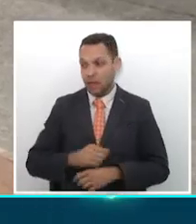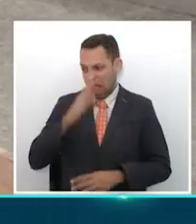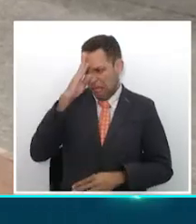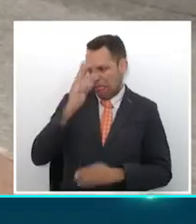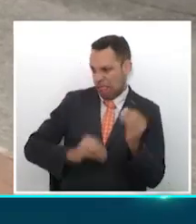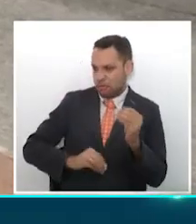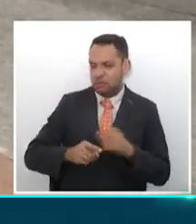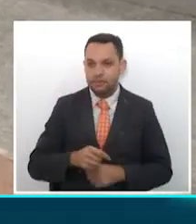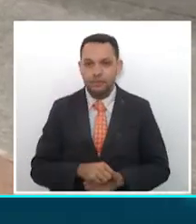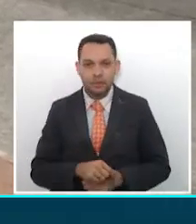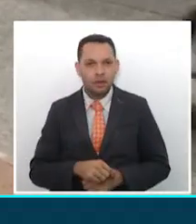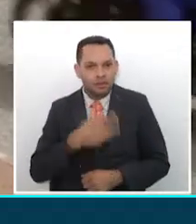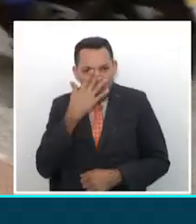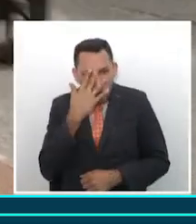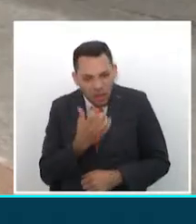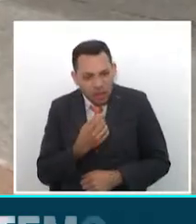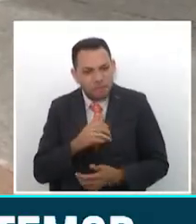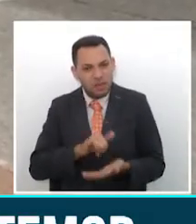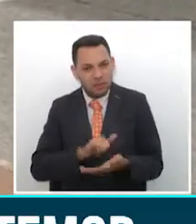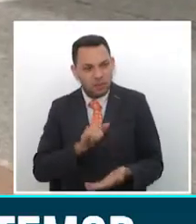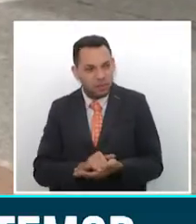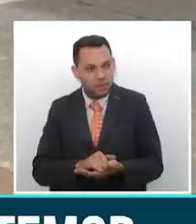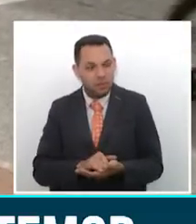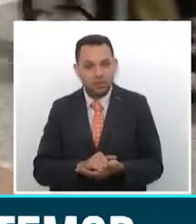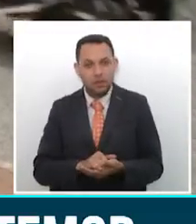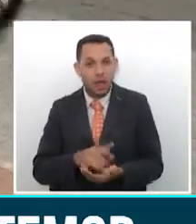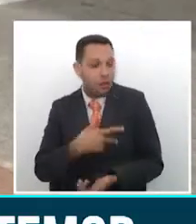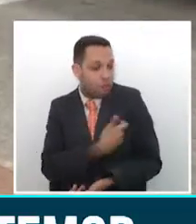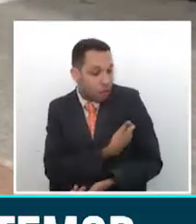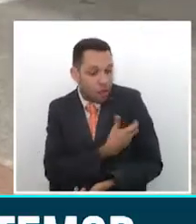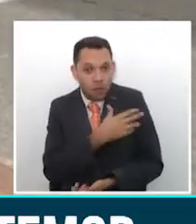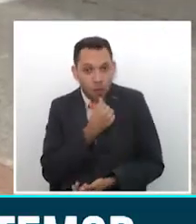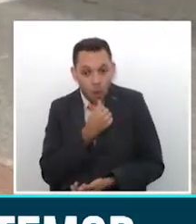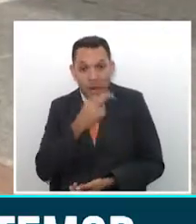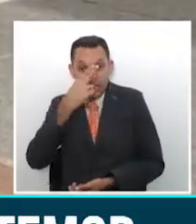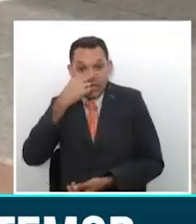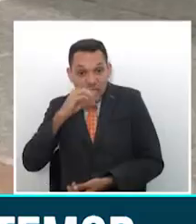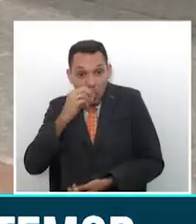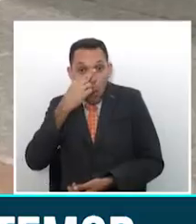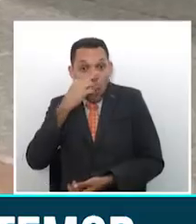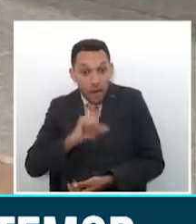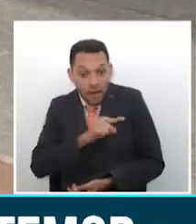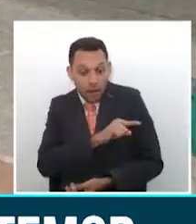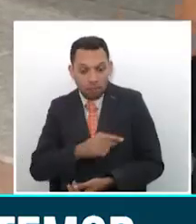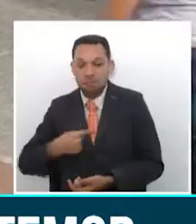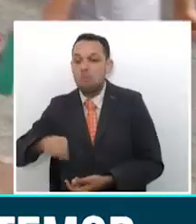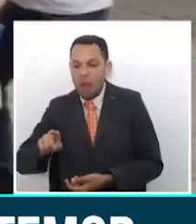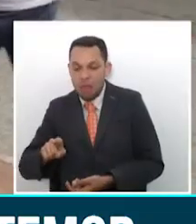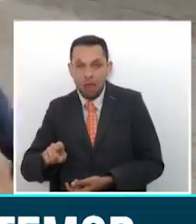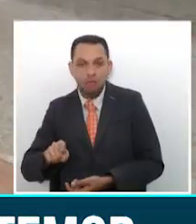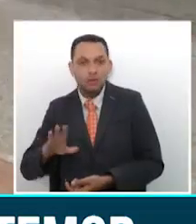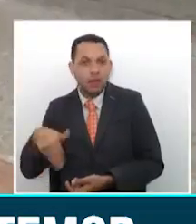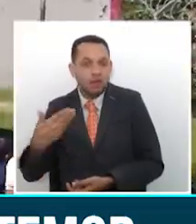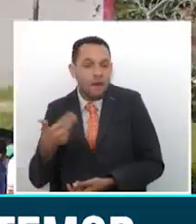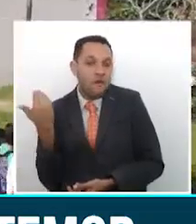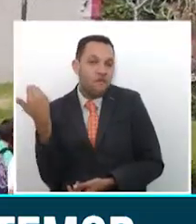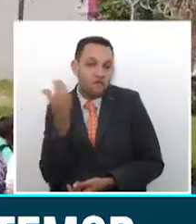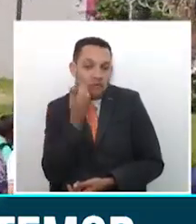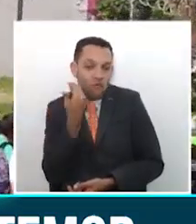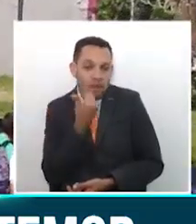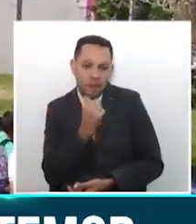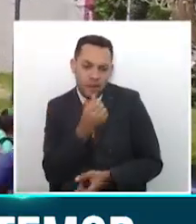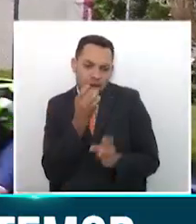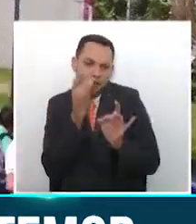¿Por qué? Porque pues todavía no hay vacuna, y se exponen a nuestros hijos, pues es mejor que repitan el año a exponer los niños.